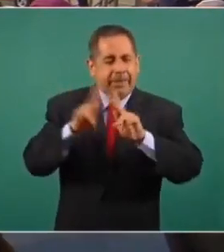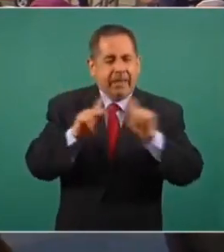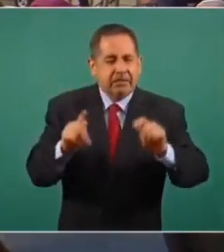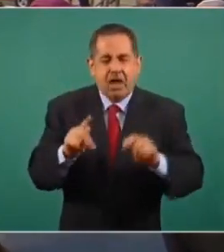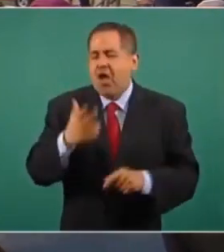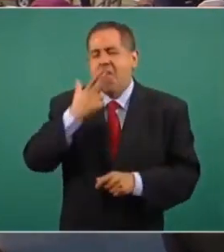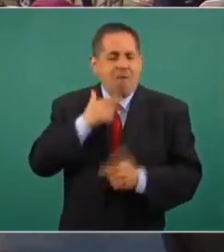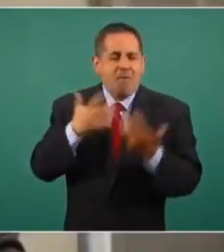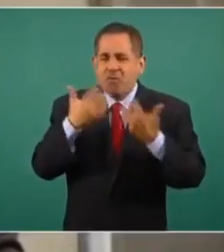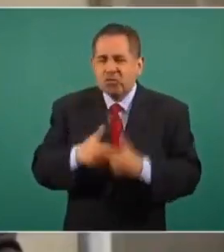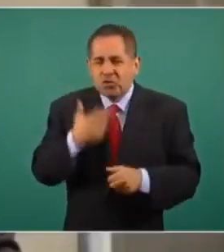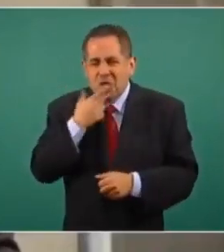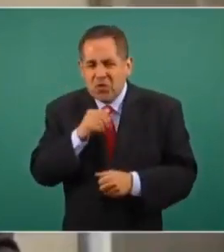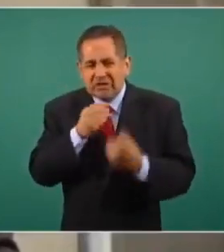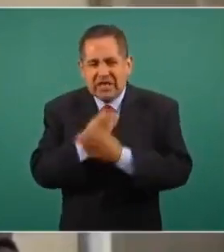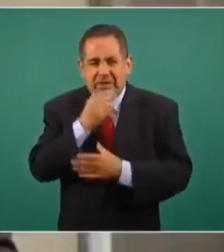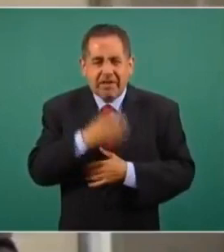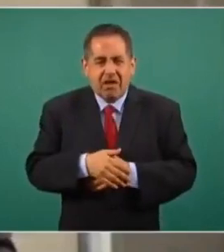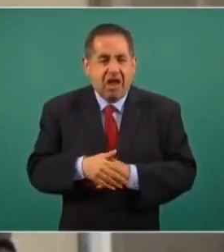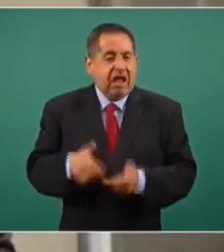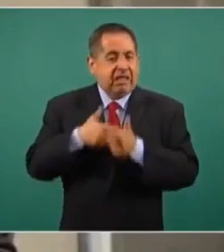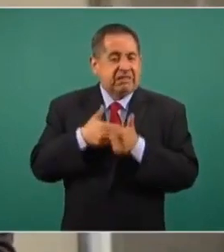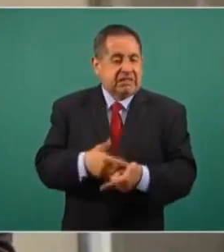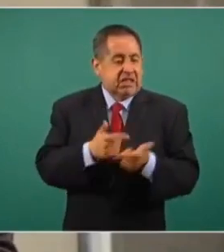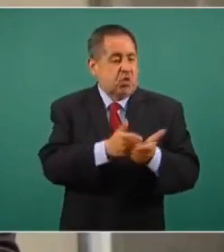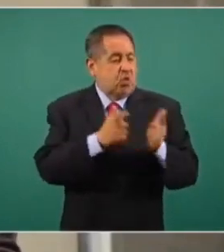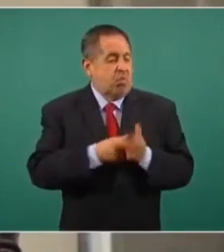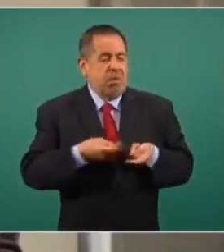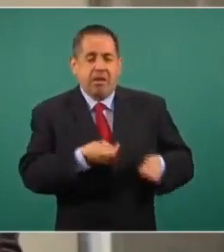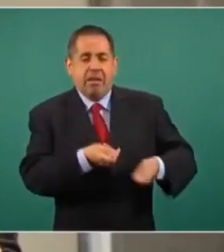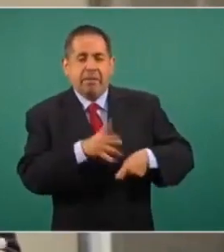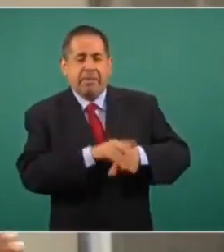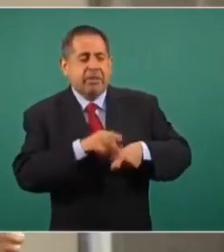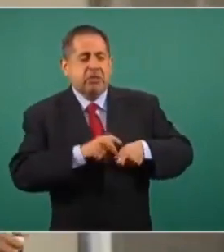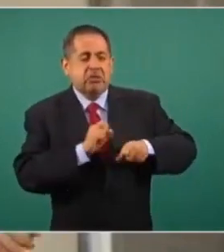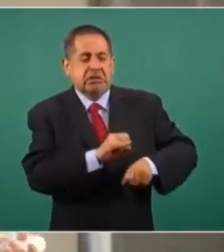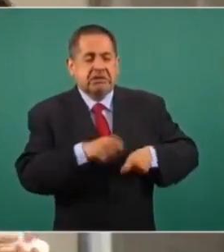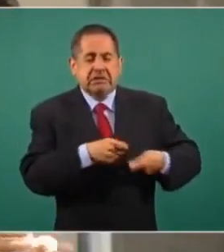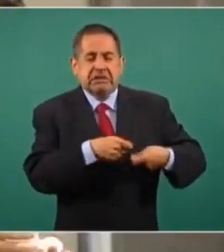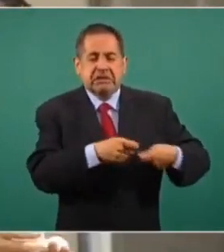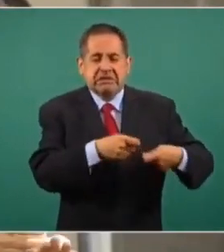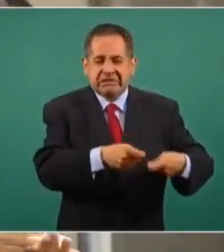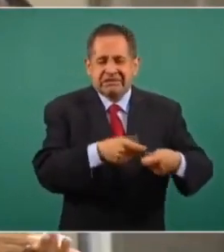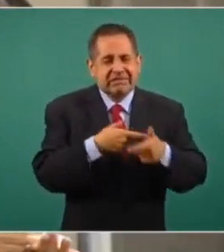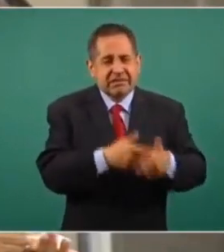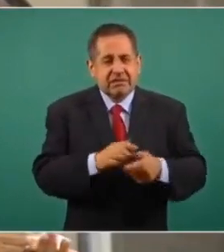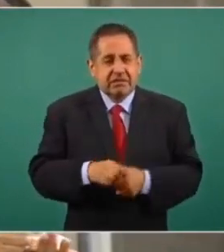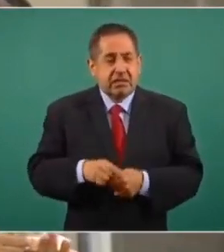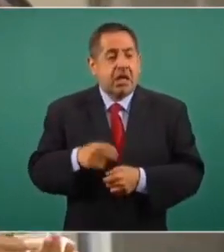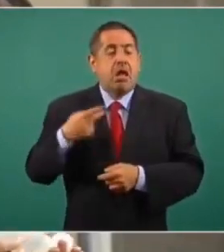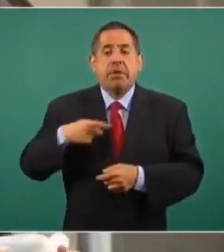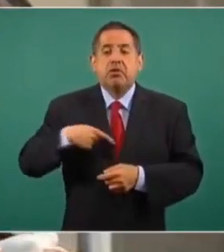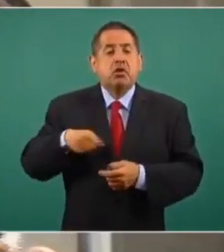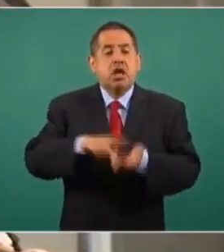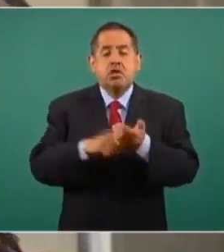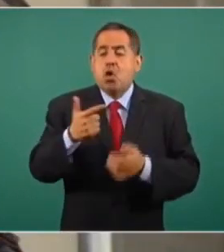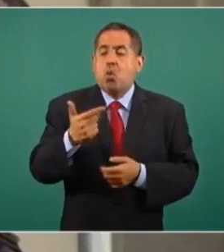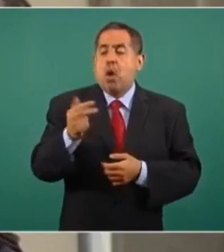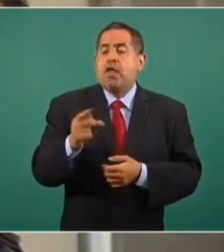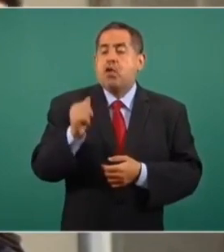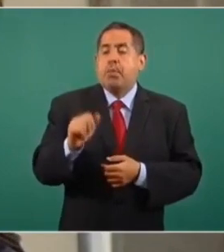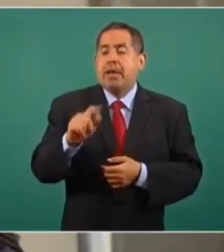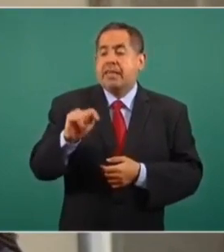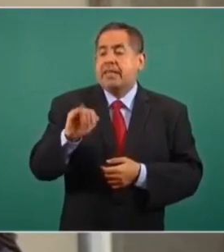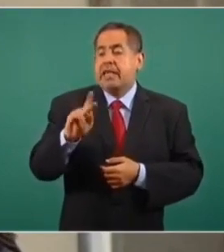lo único que ha hecho es prolongar la impunidad de este grupo paramilitar. ¿Qué es lo que pasa? Gente de Guadalupe, Tilapas, que